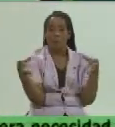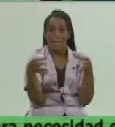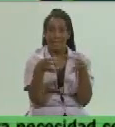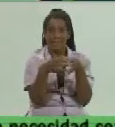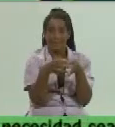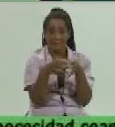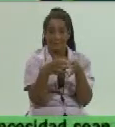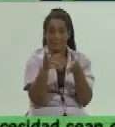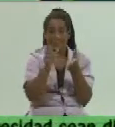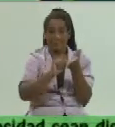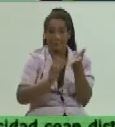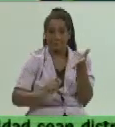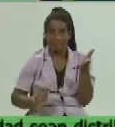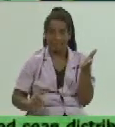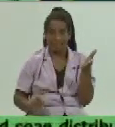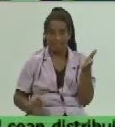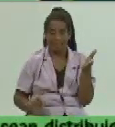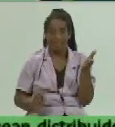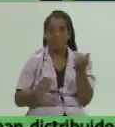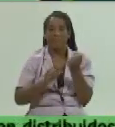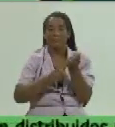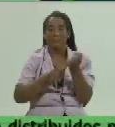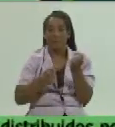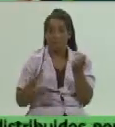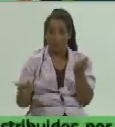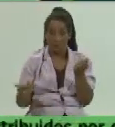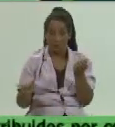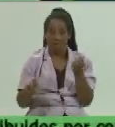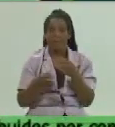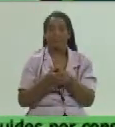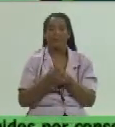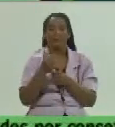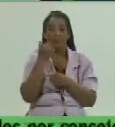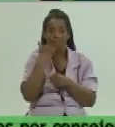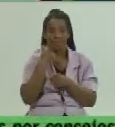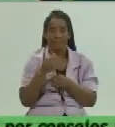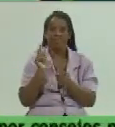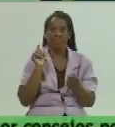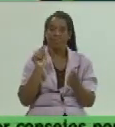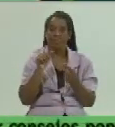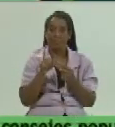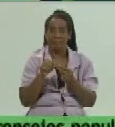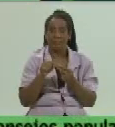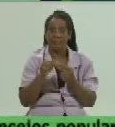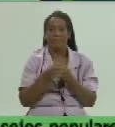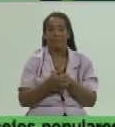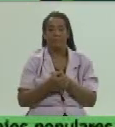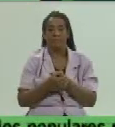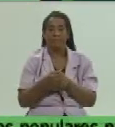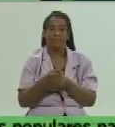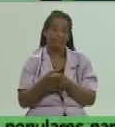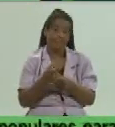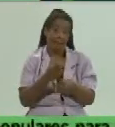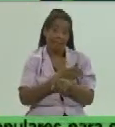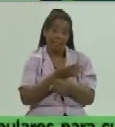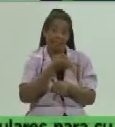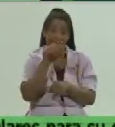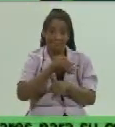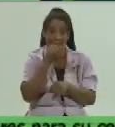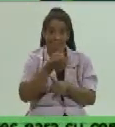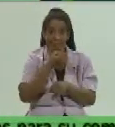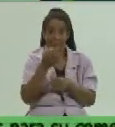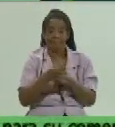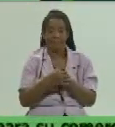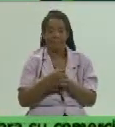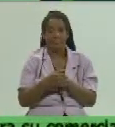contratación y el de la provincia que tiene como objetivo lo antes mencionado y que está presidido por supuesto